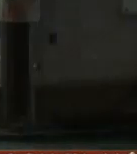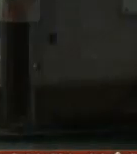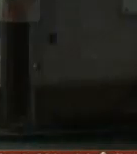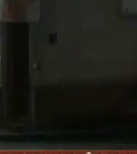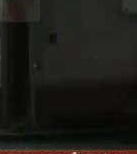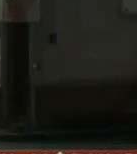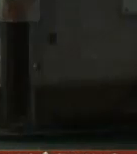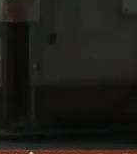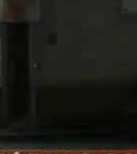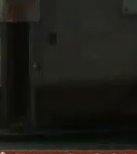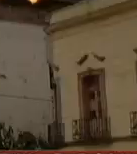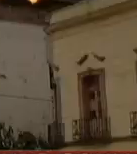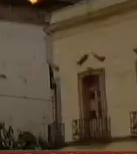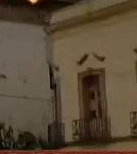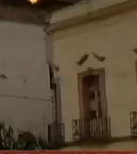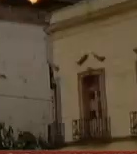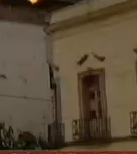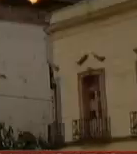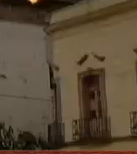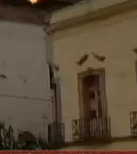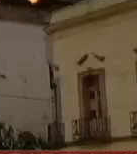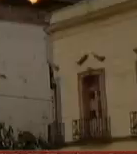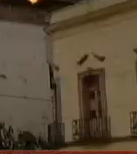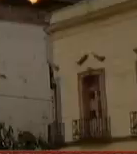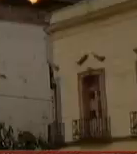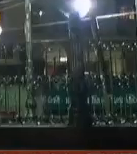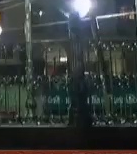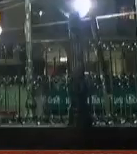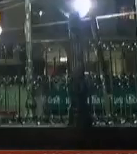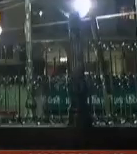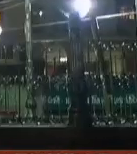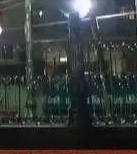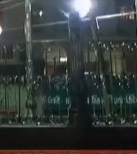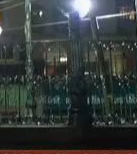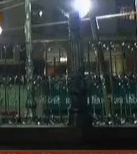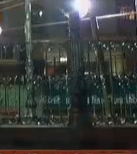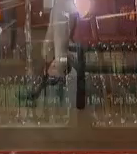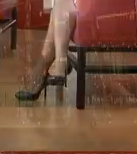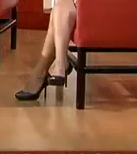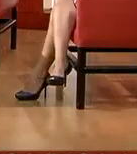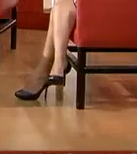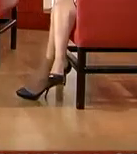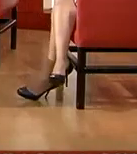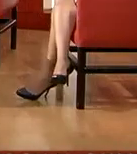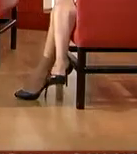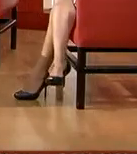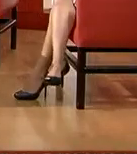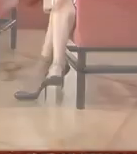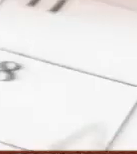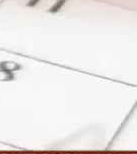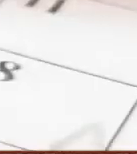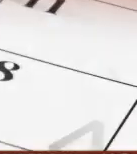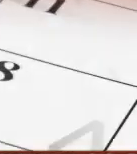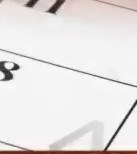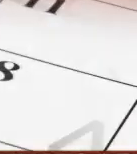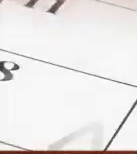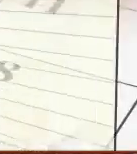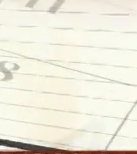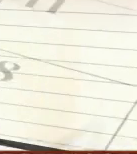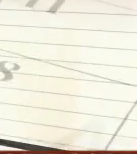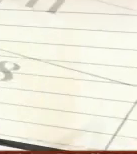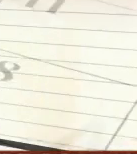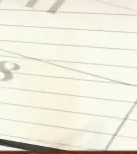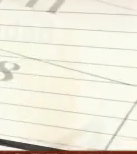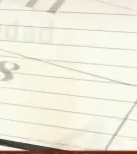sitio que recibe a los visitantes en cualquier temporada con diversos servicios turísticos este jueves a las 12 horas el presidente